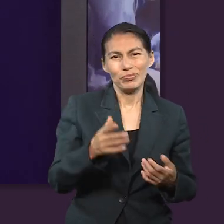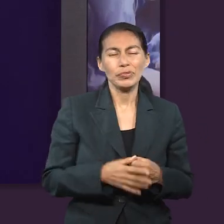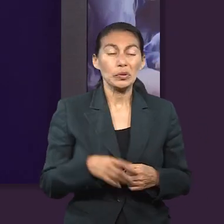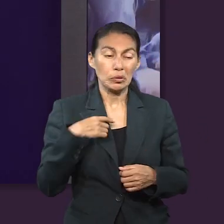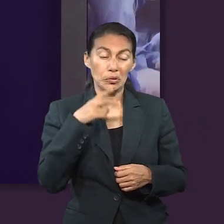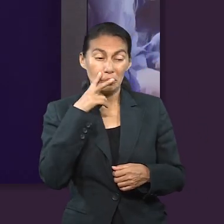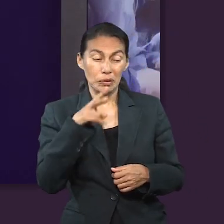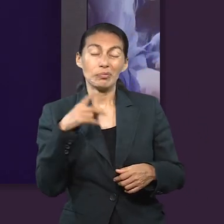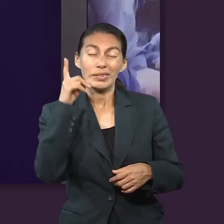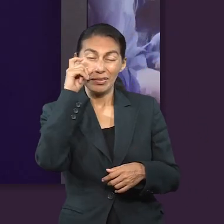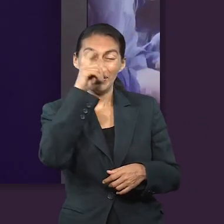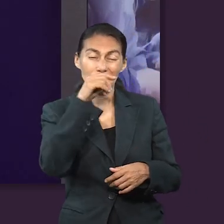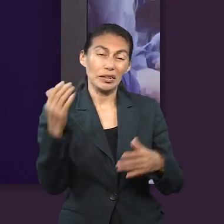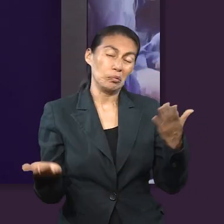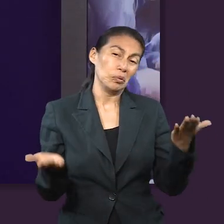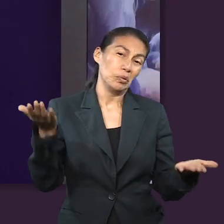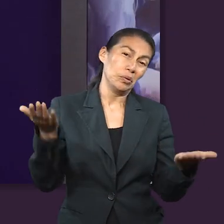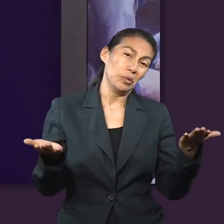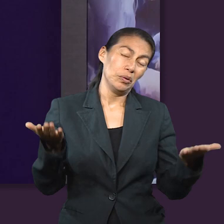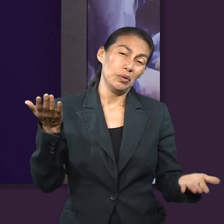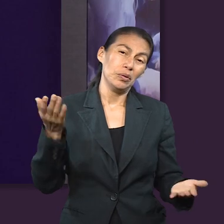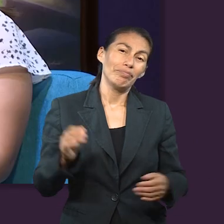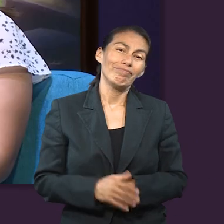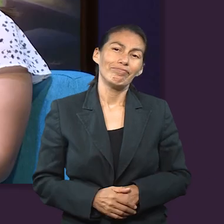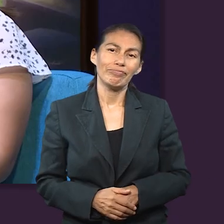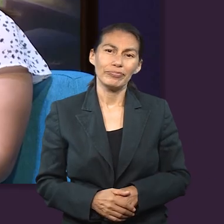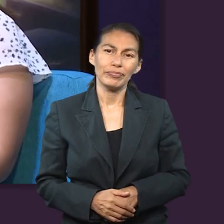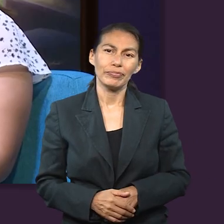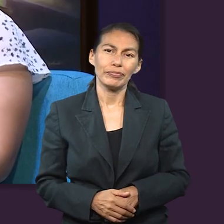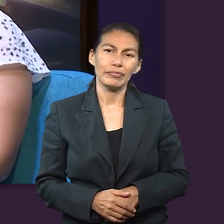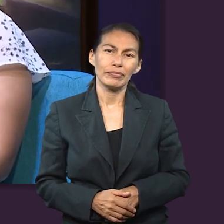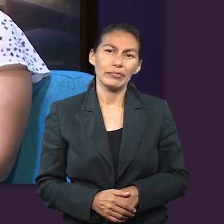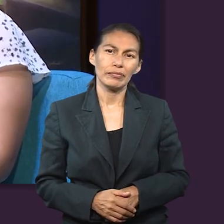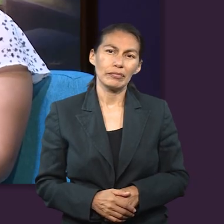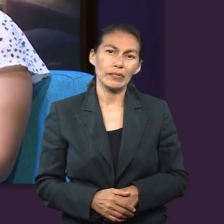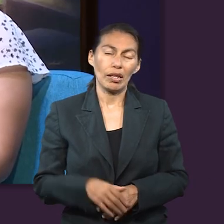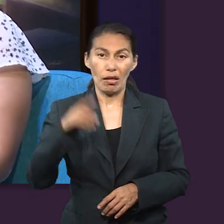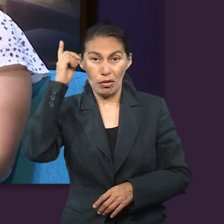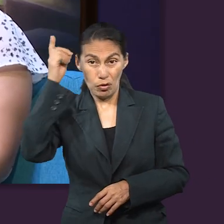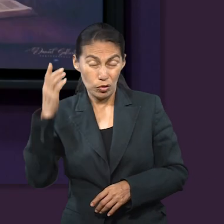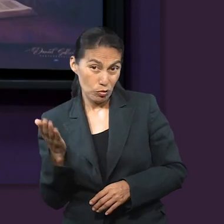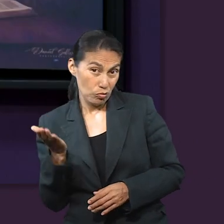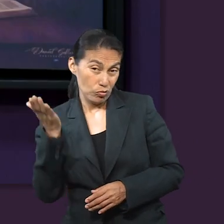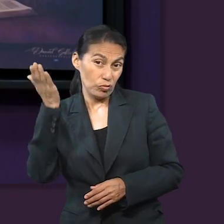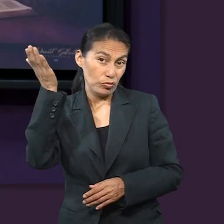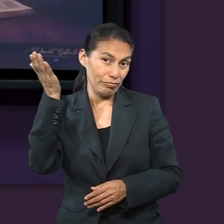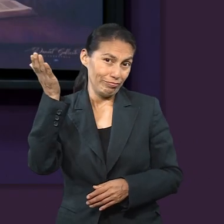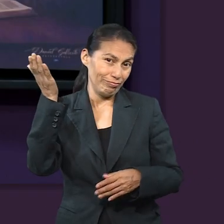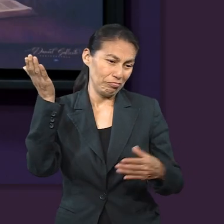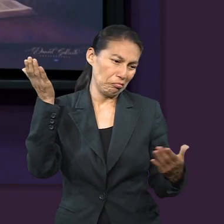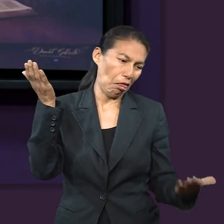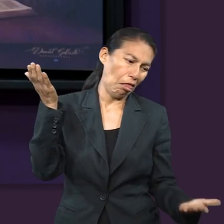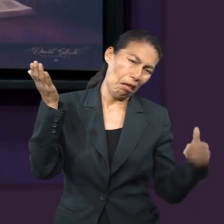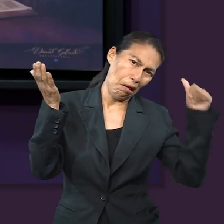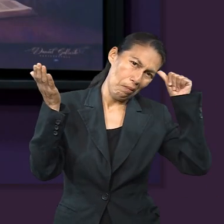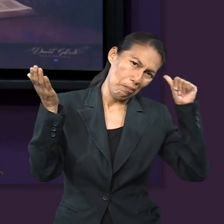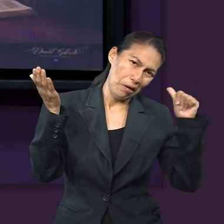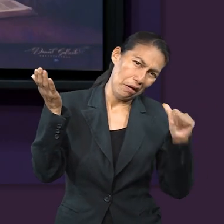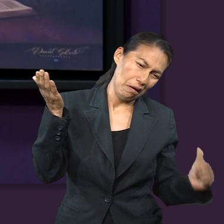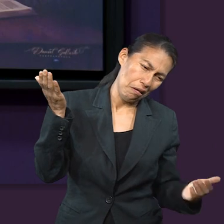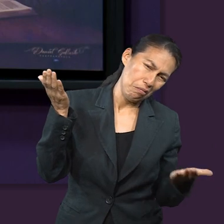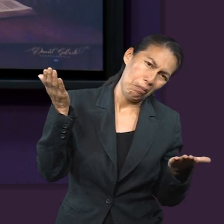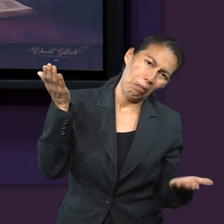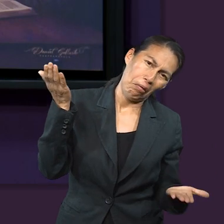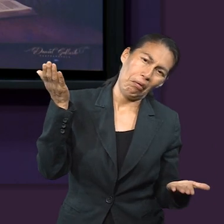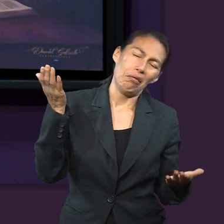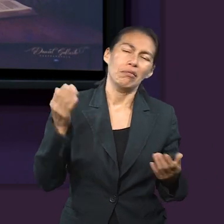Entonces, yo sí noto un contraste muy grande. Sí, yo pienso también que el pecado nos ha corrompido. Es decir, todos